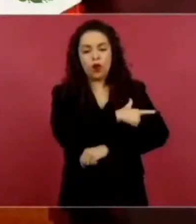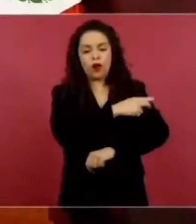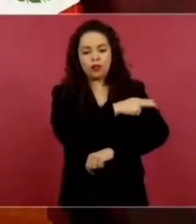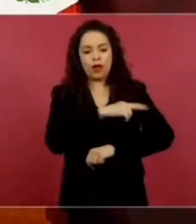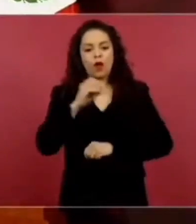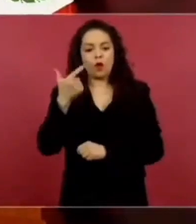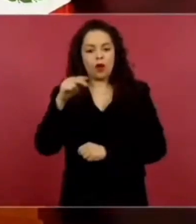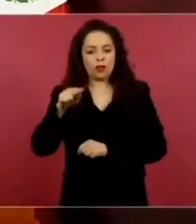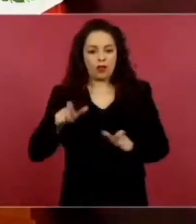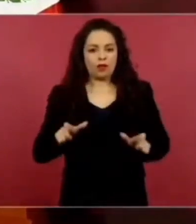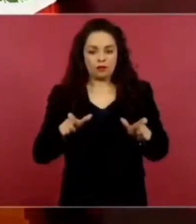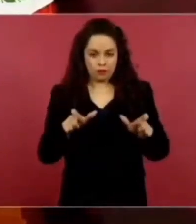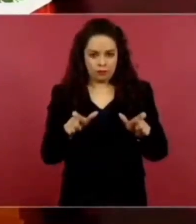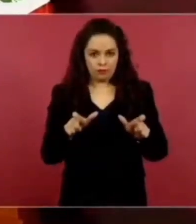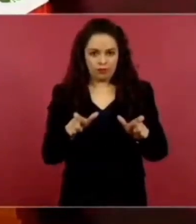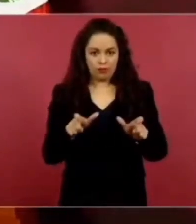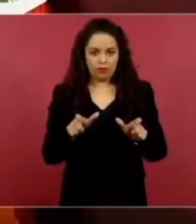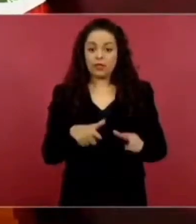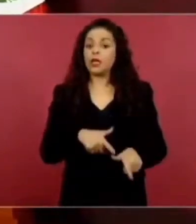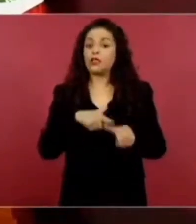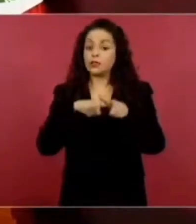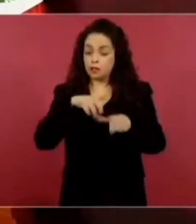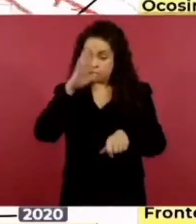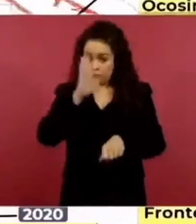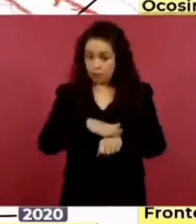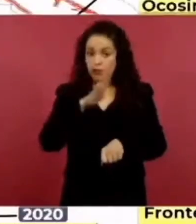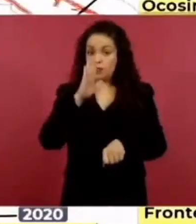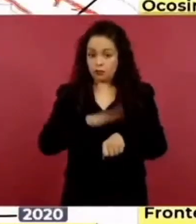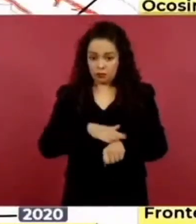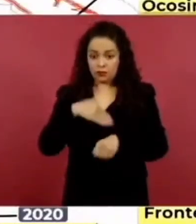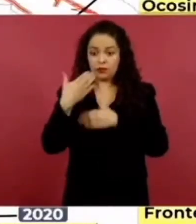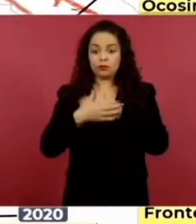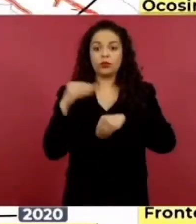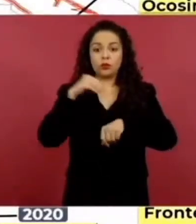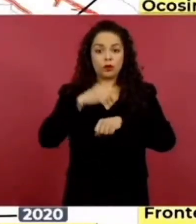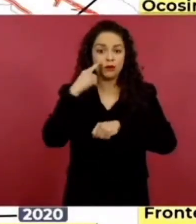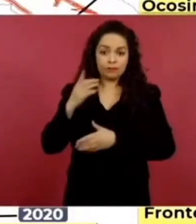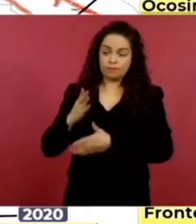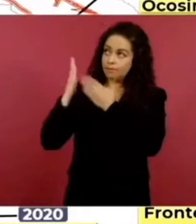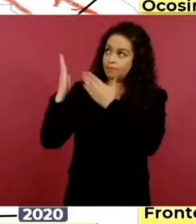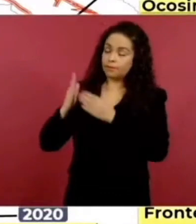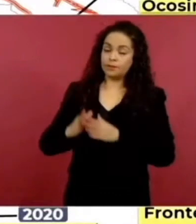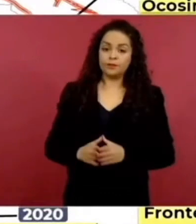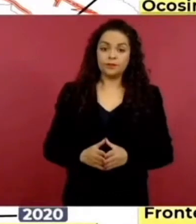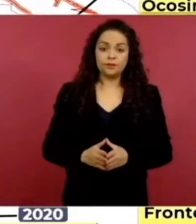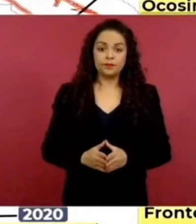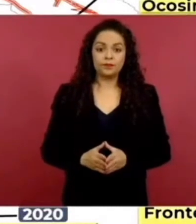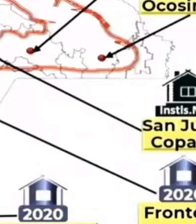en todos lados mira tenemos el cuartel